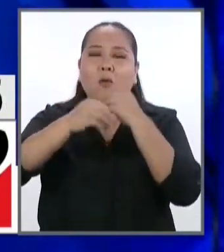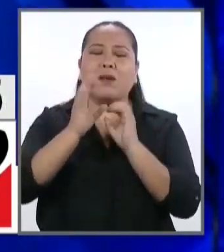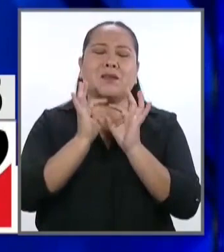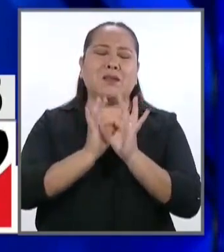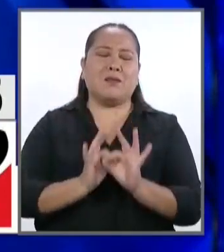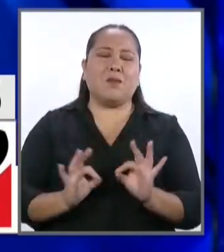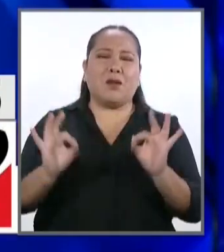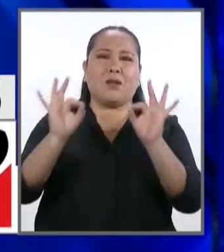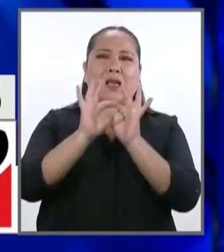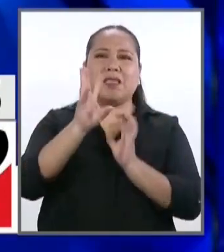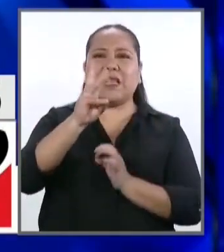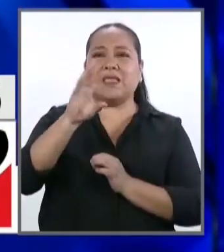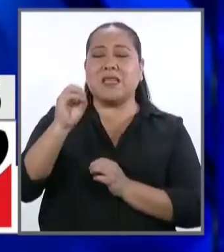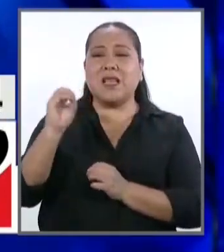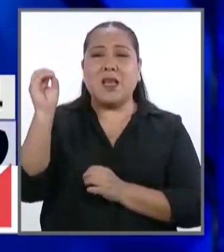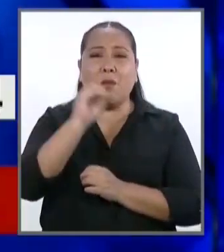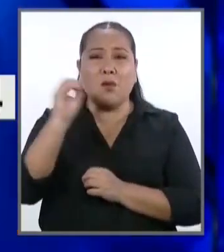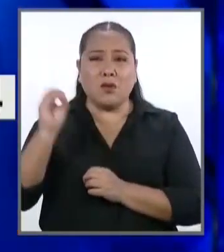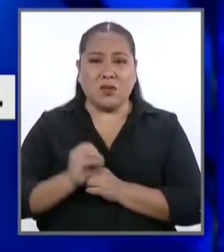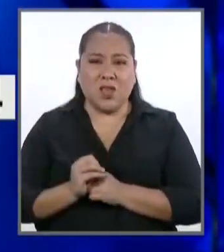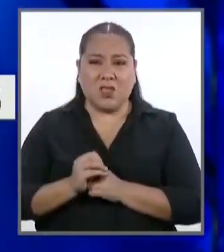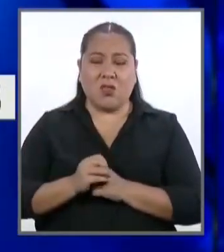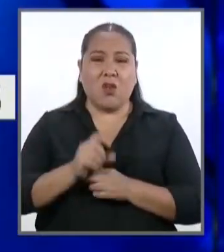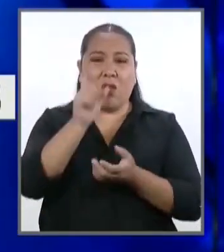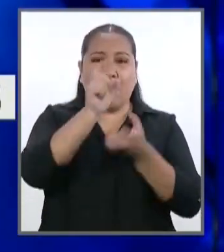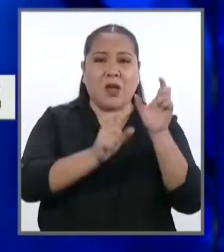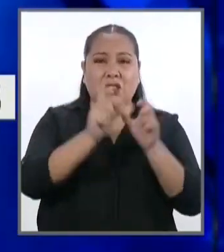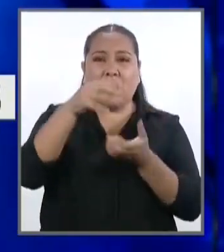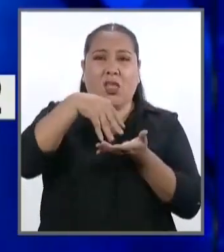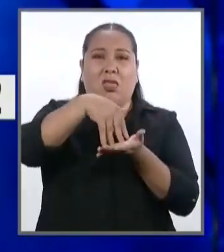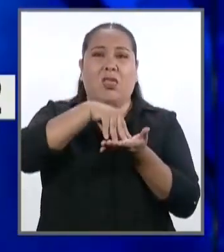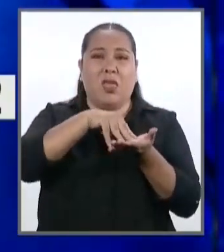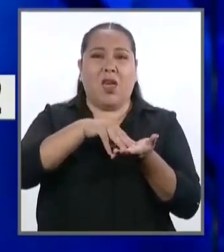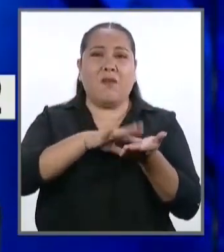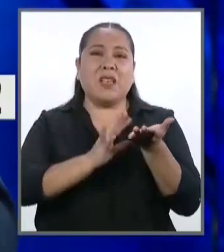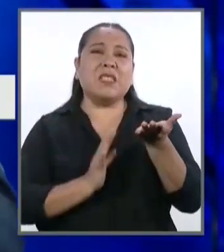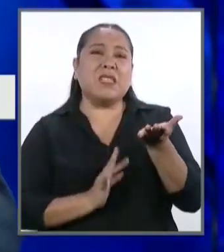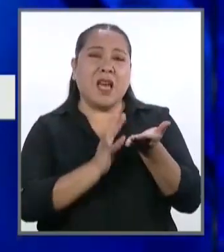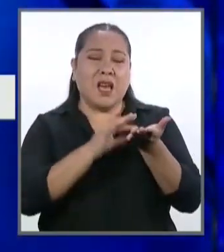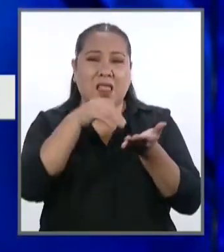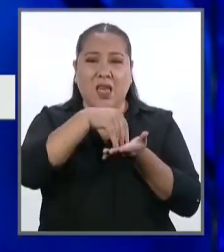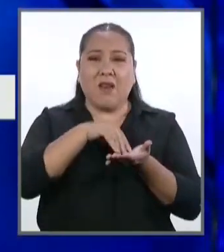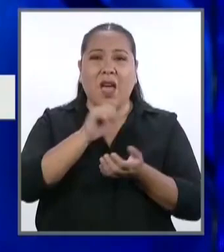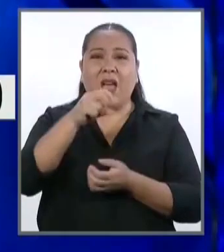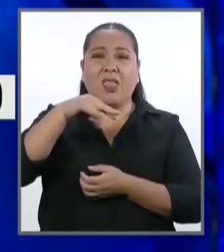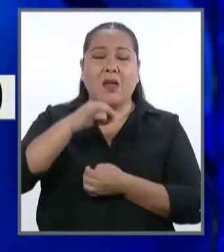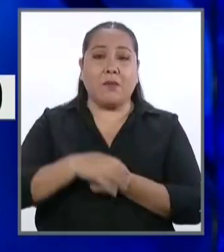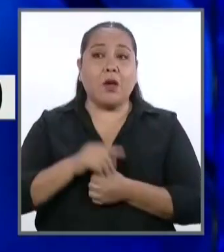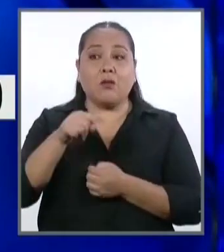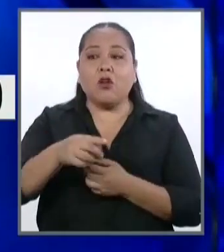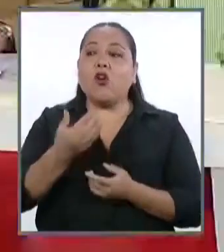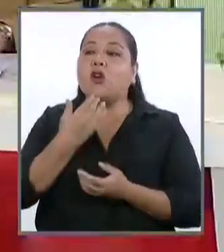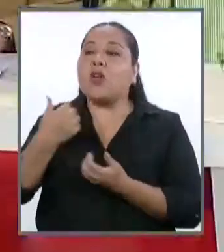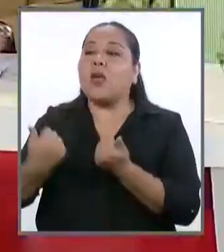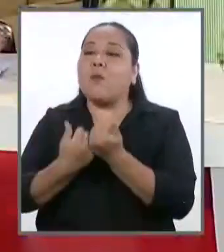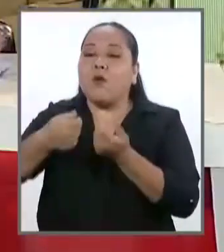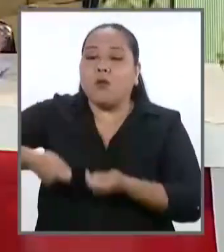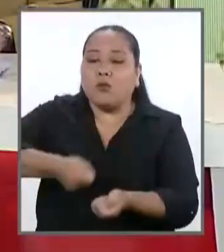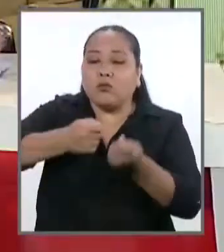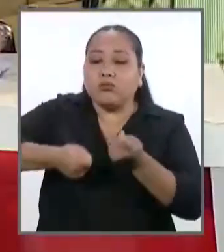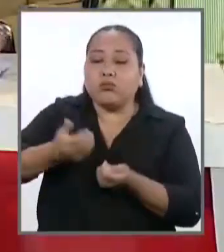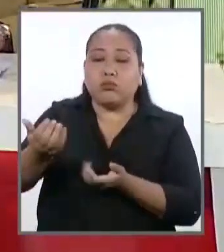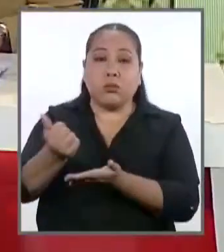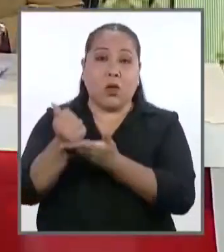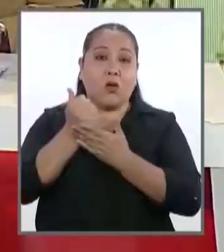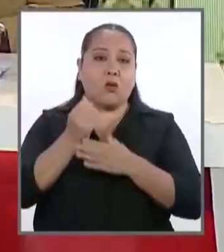60% de anemia en el Perú. Eso hay que resolverlo con los agricultores que nos han salvado en esta pandemia. Tiempo cumplido. Tiempo